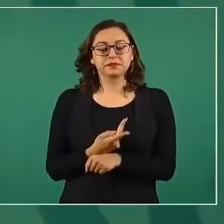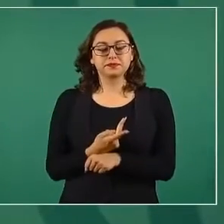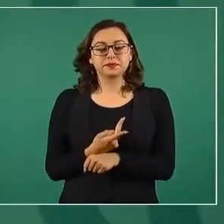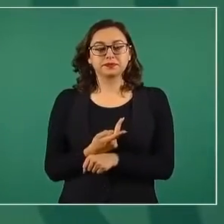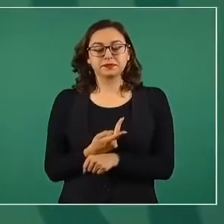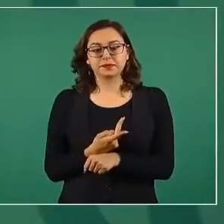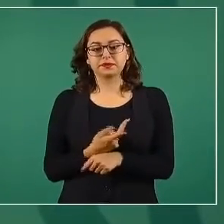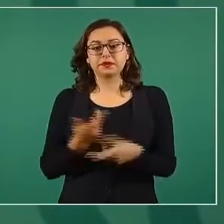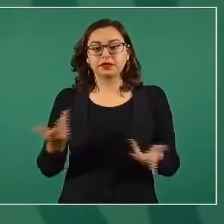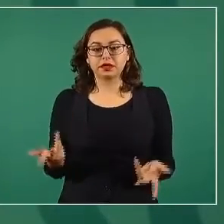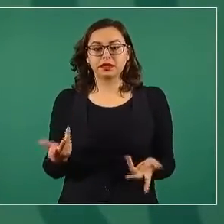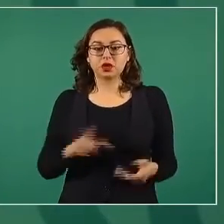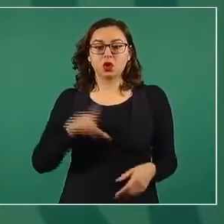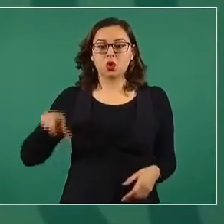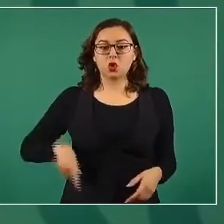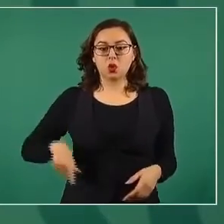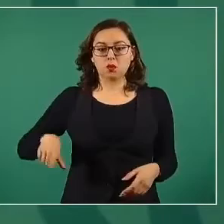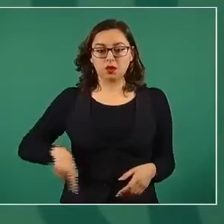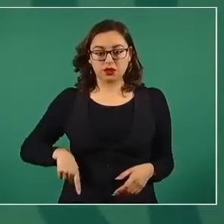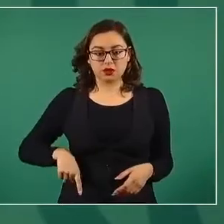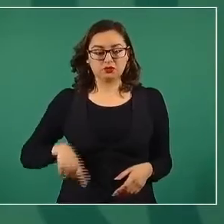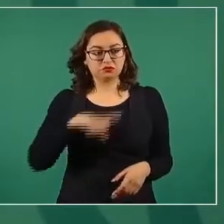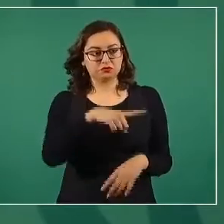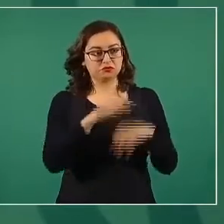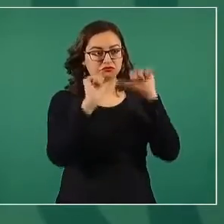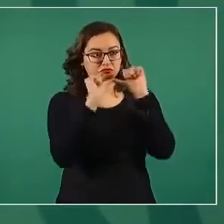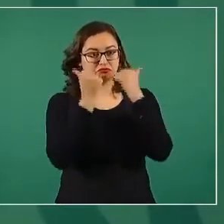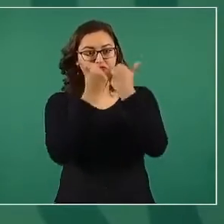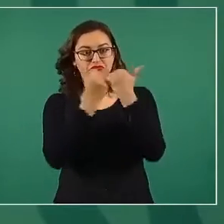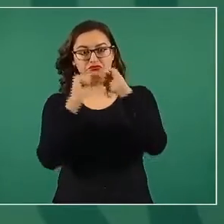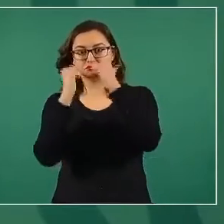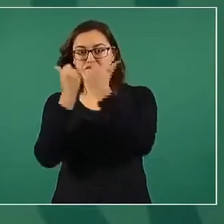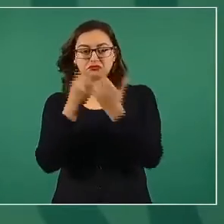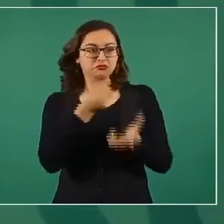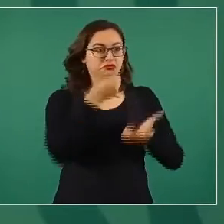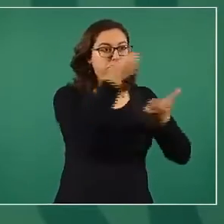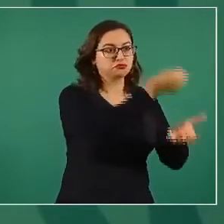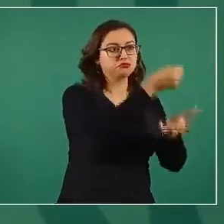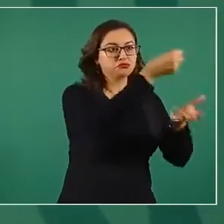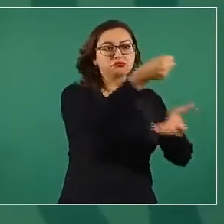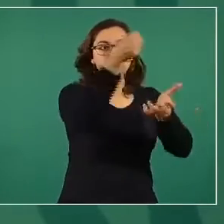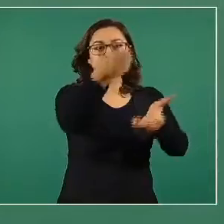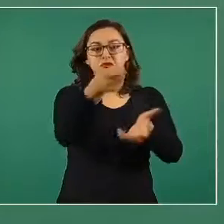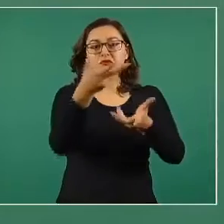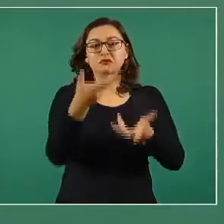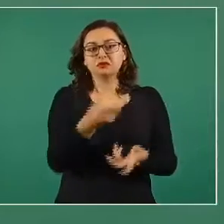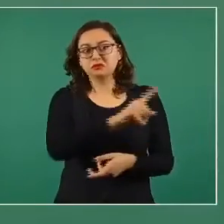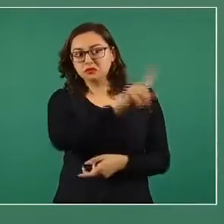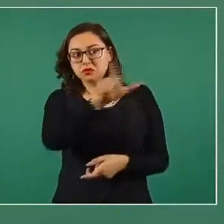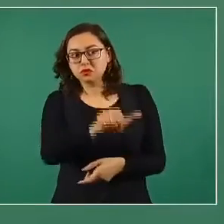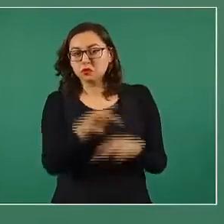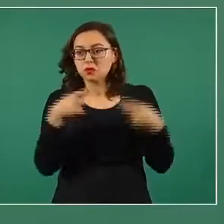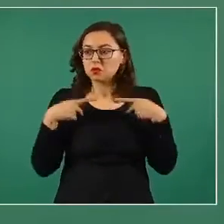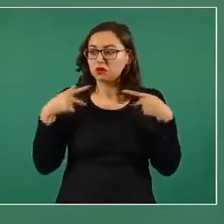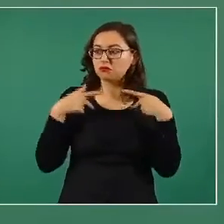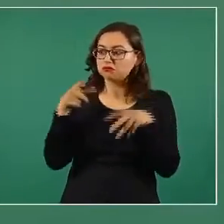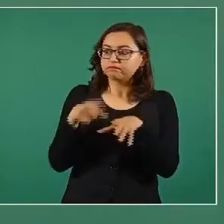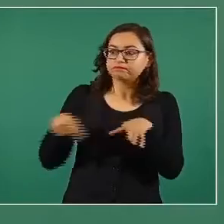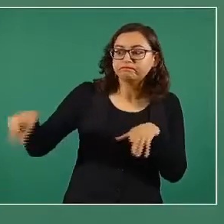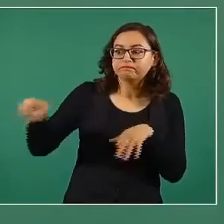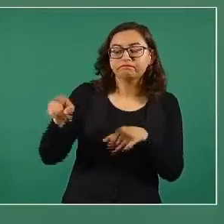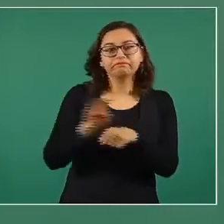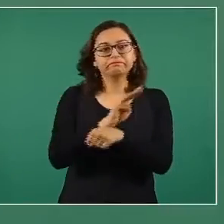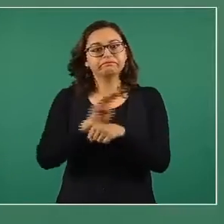a asociaciones civiles. Y muchas veces estos apoyos no llegaban a los beneficiarios.